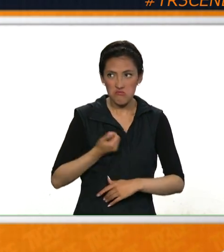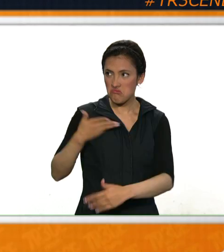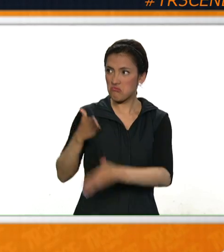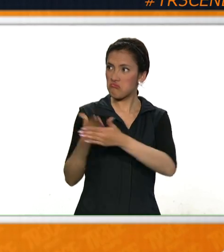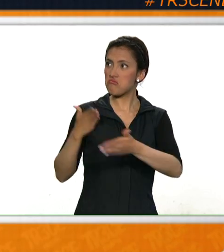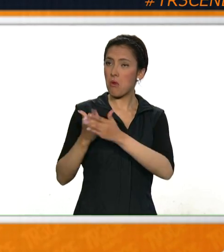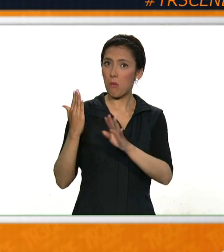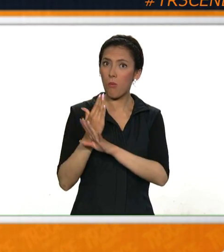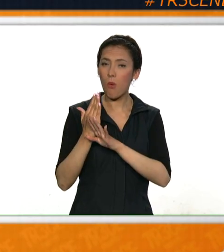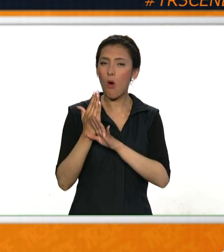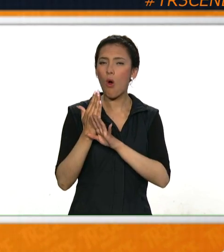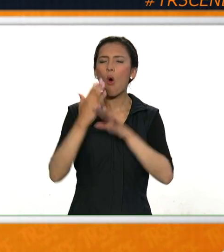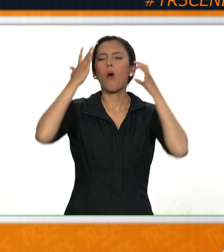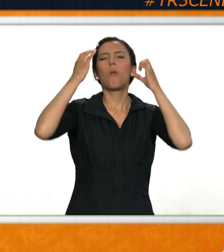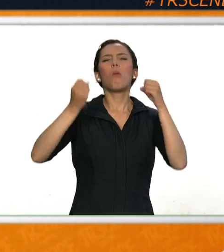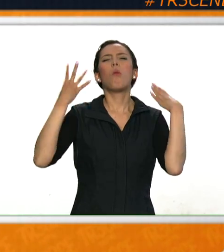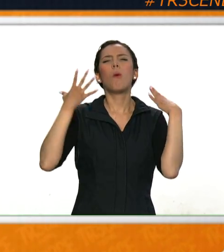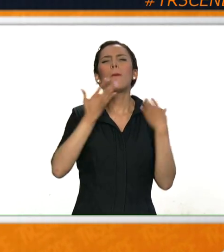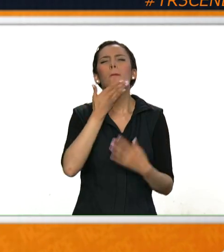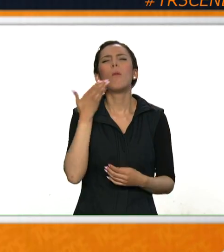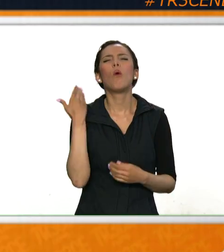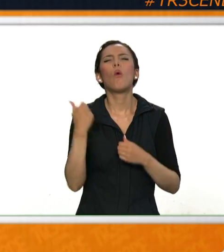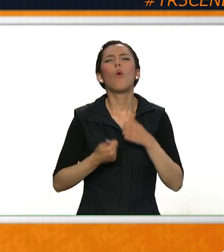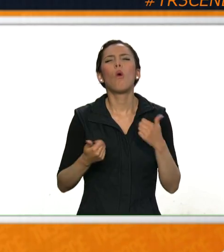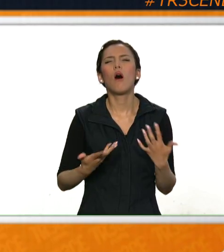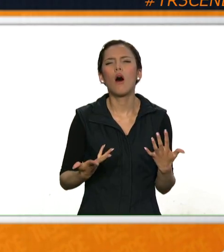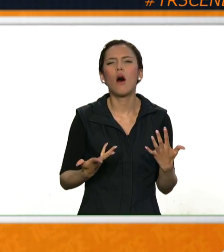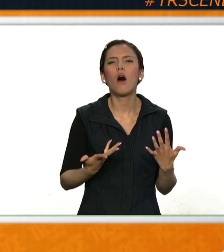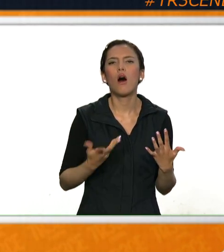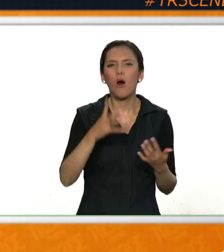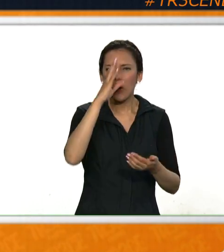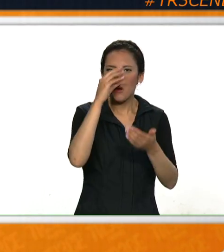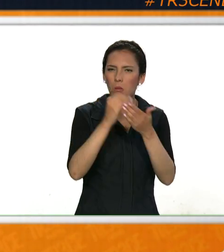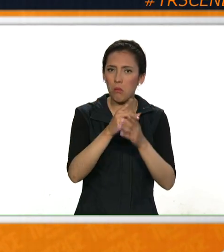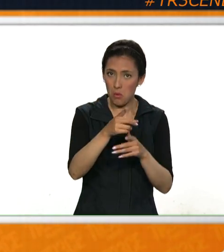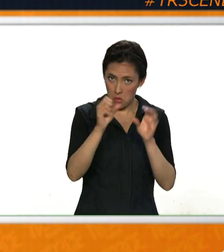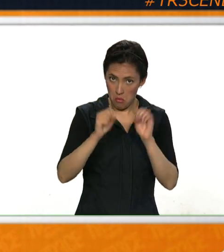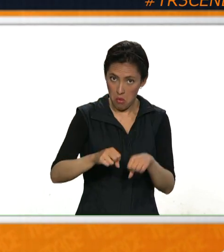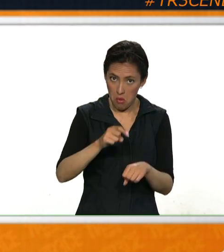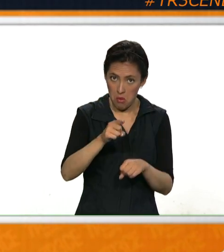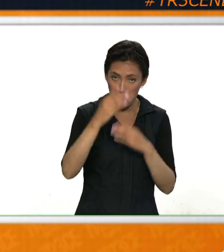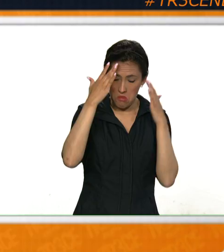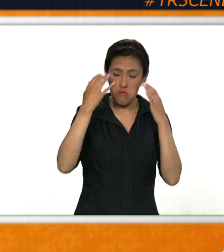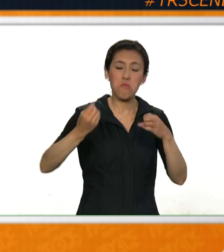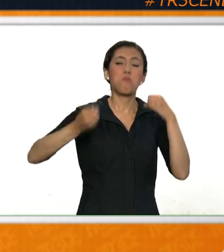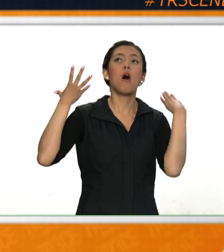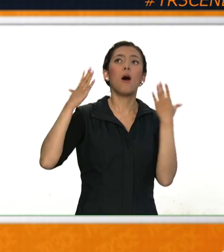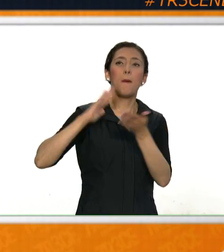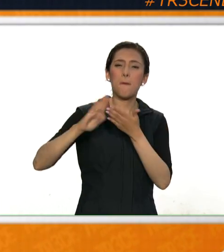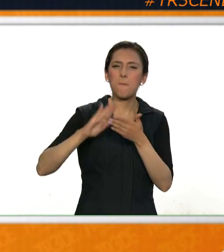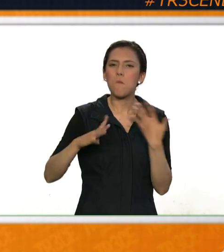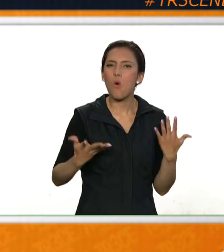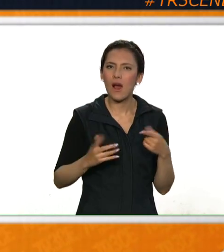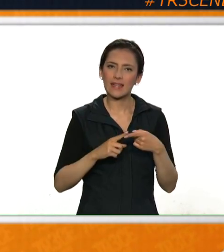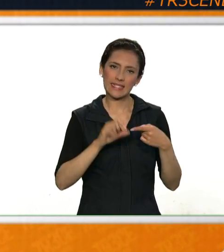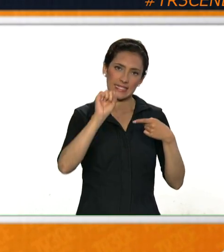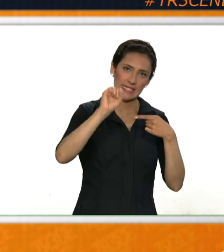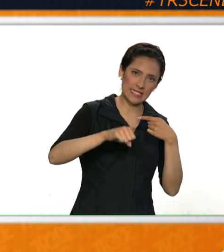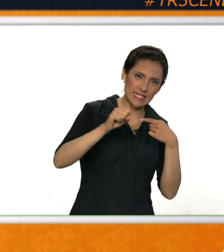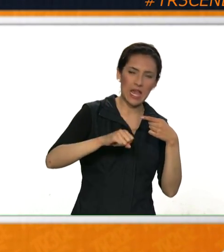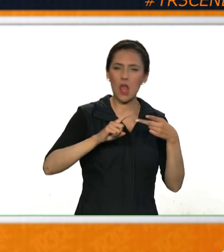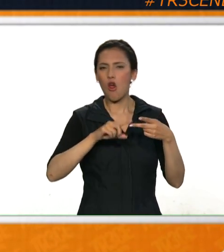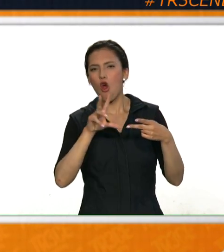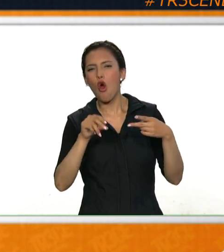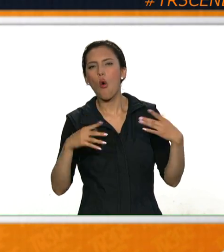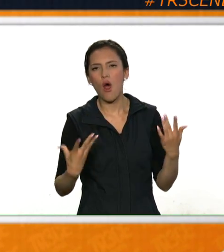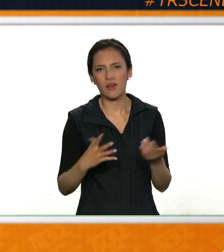o perdonar? Eso solamente lo sabe usted. Dígame, ¿usted está en capacidad de perdonar? Diga sí o diga